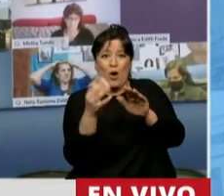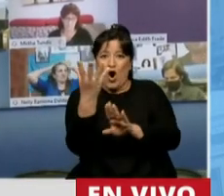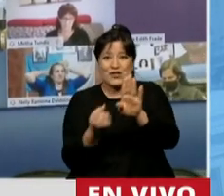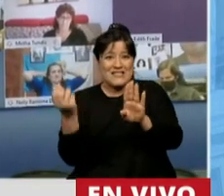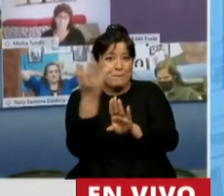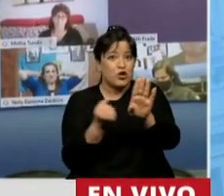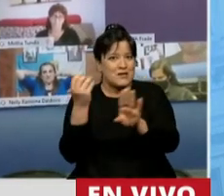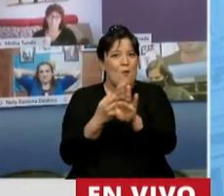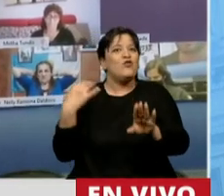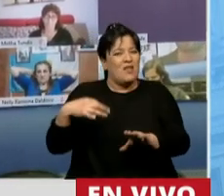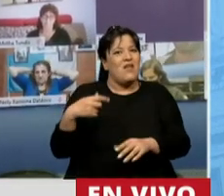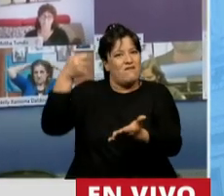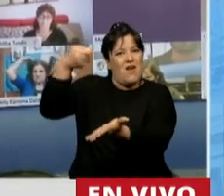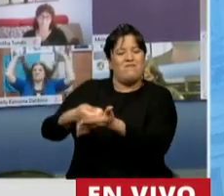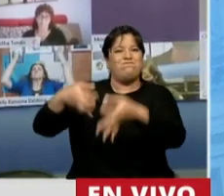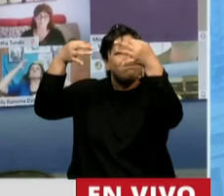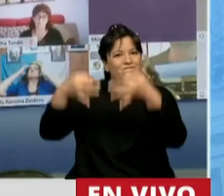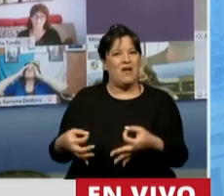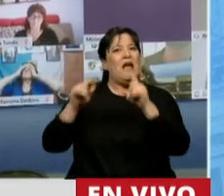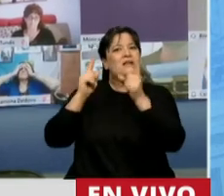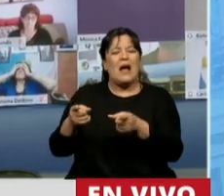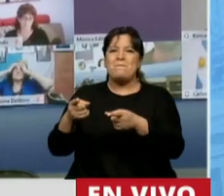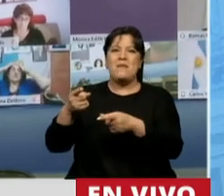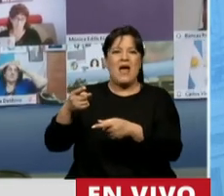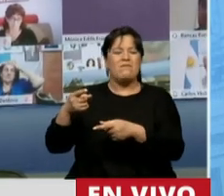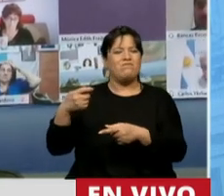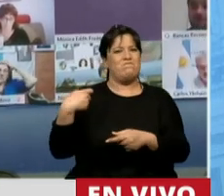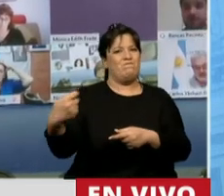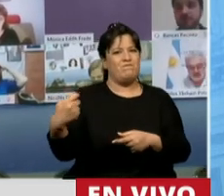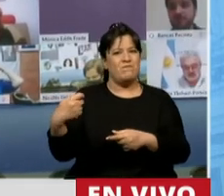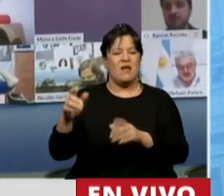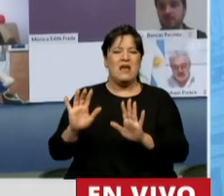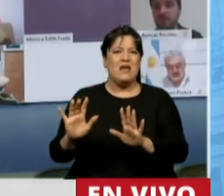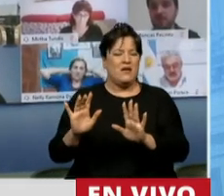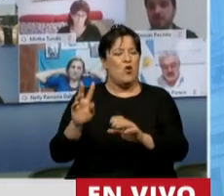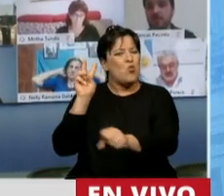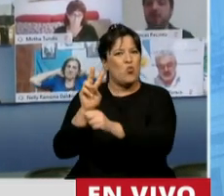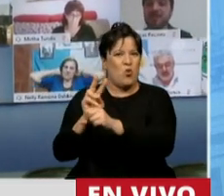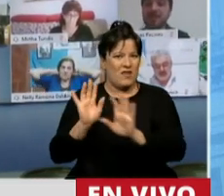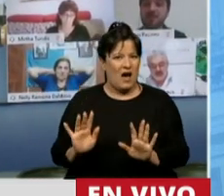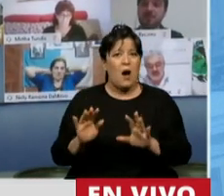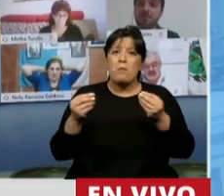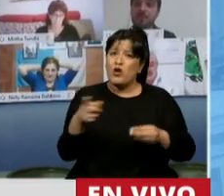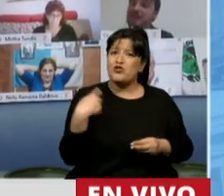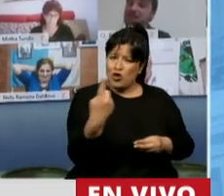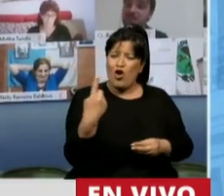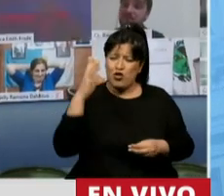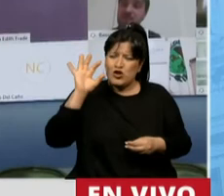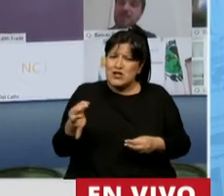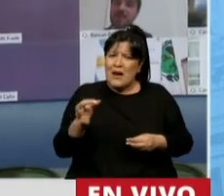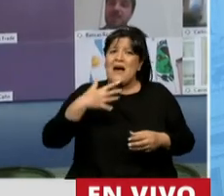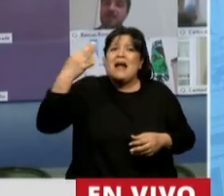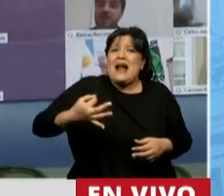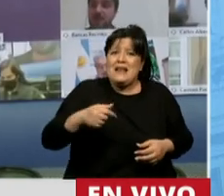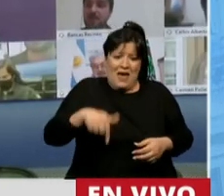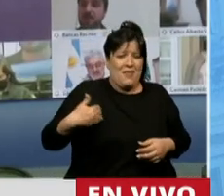tiempo y forma y puedan tener previsibilidad. porque esa mal que les pese también en la realidad de